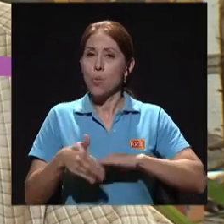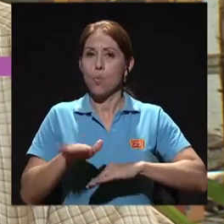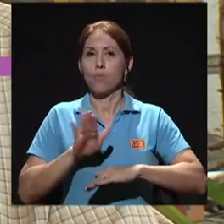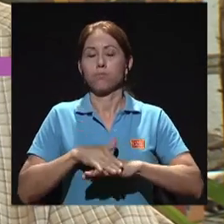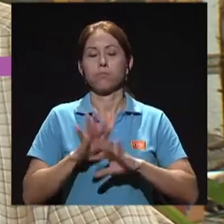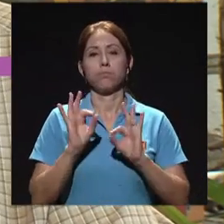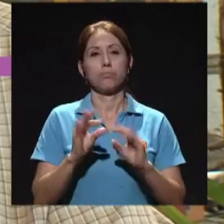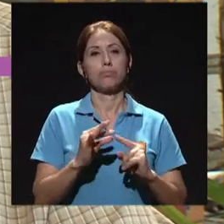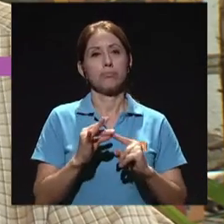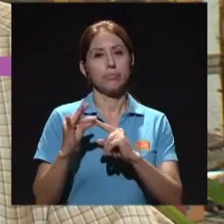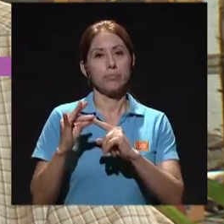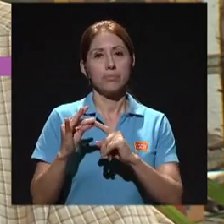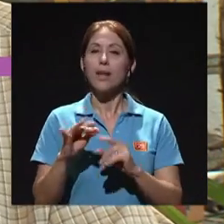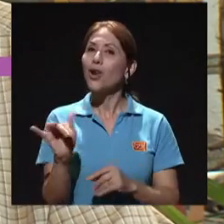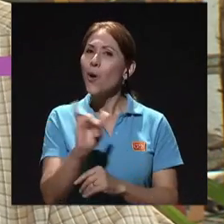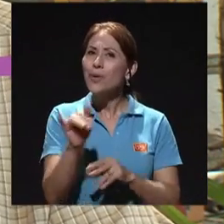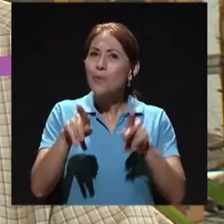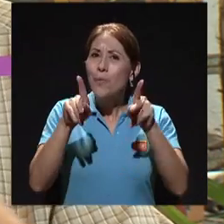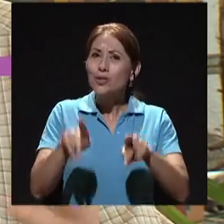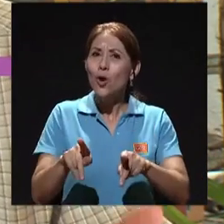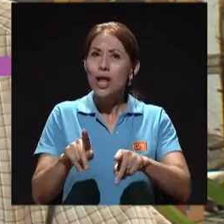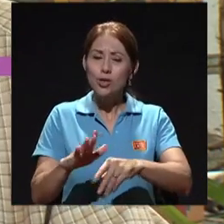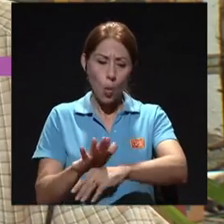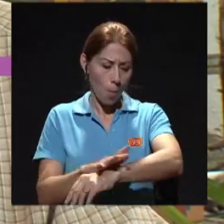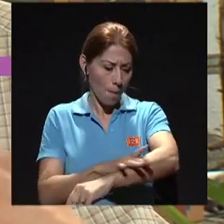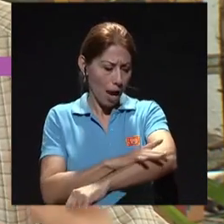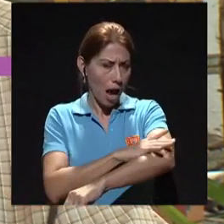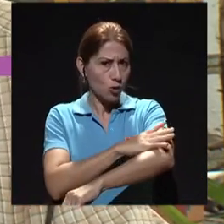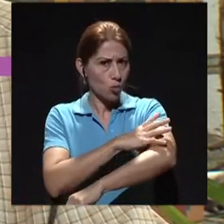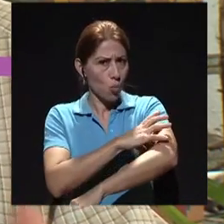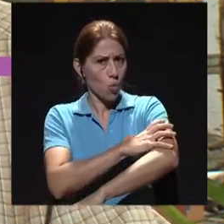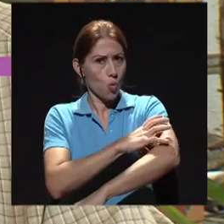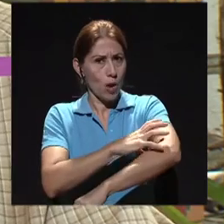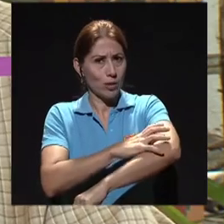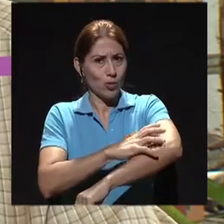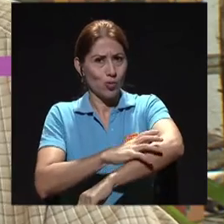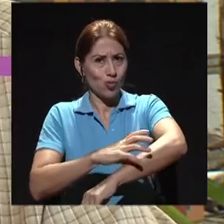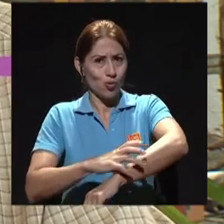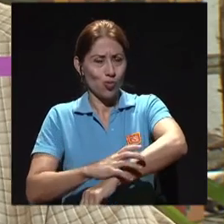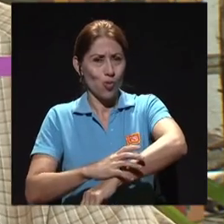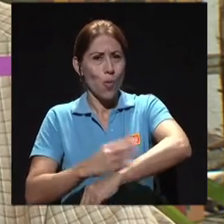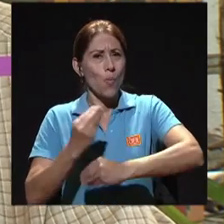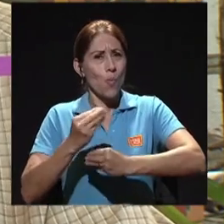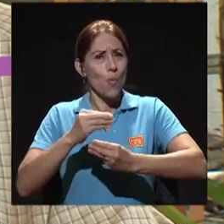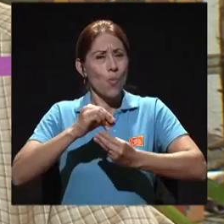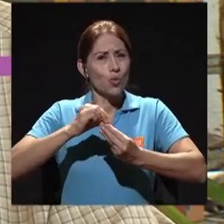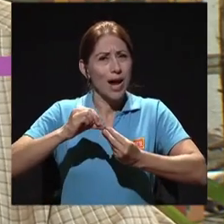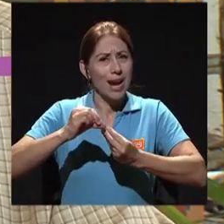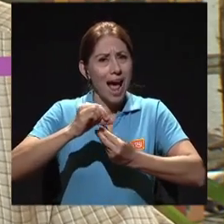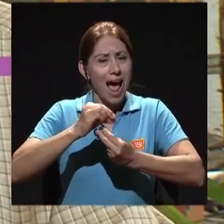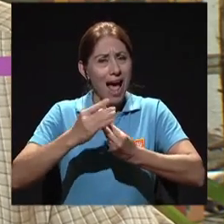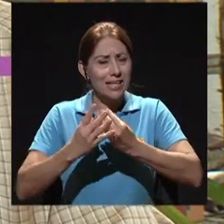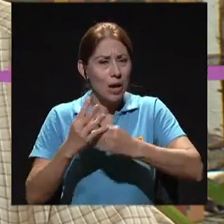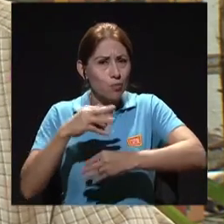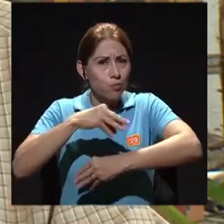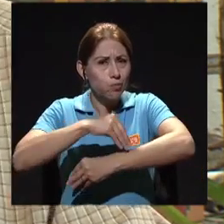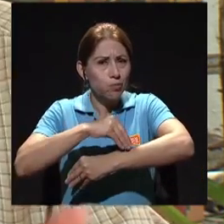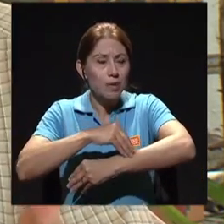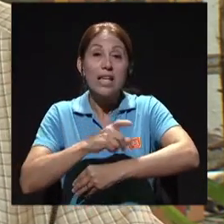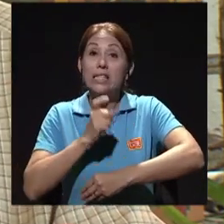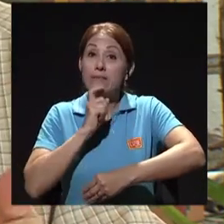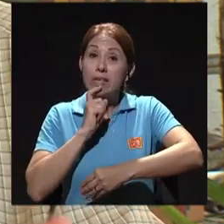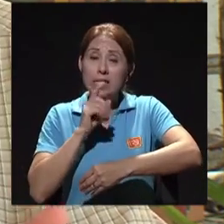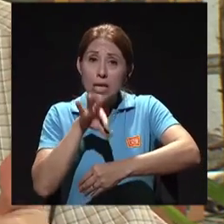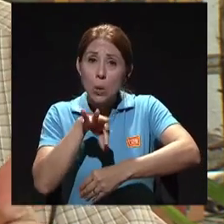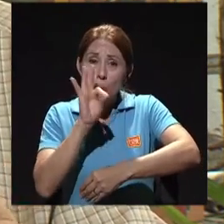digamos, con brazos muy gruesos, con mucha masa de grasa, por ejemplo, cuesta mucho